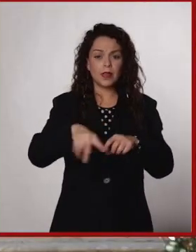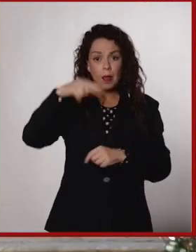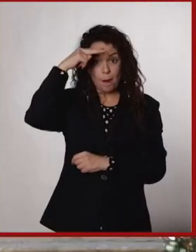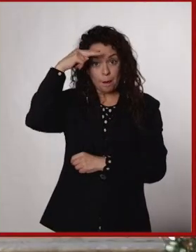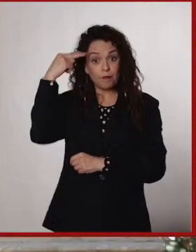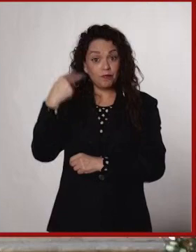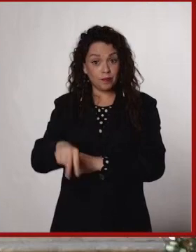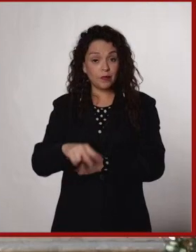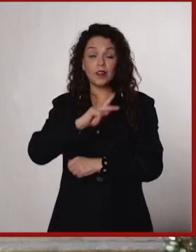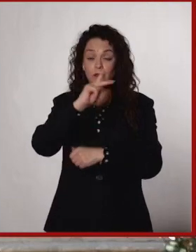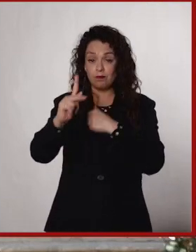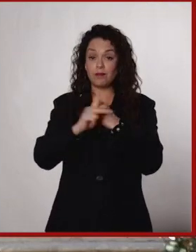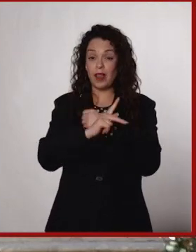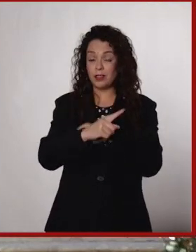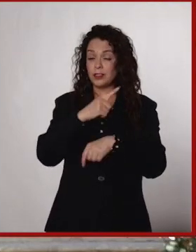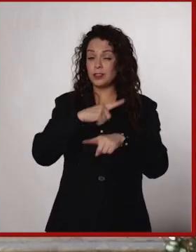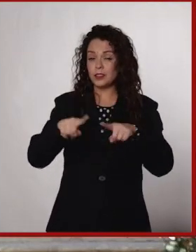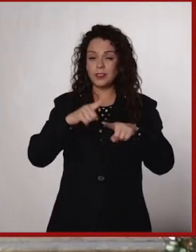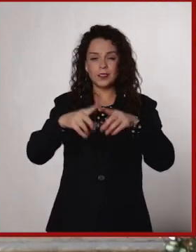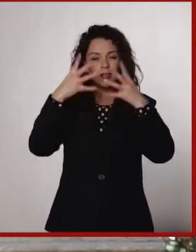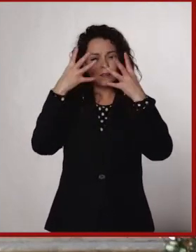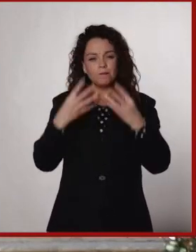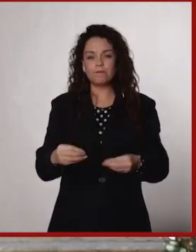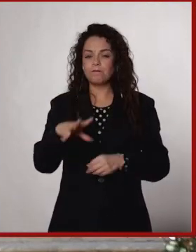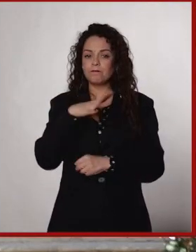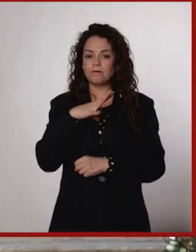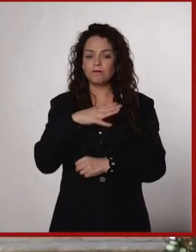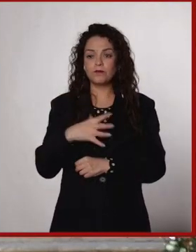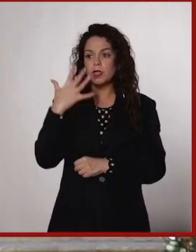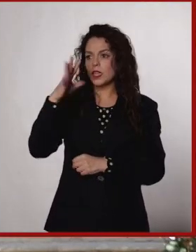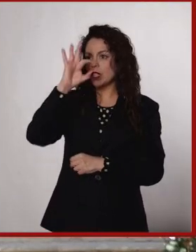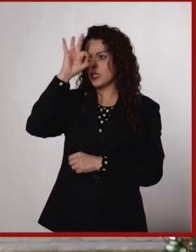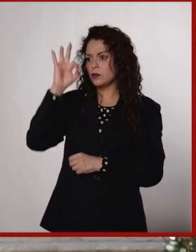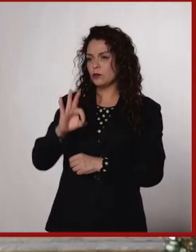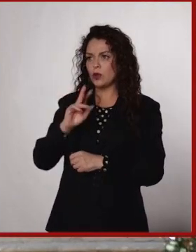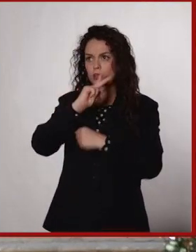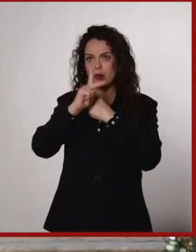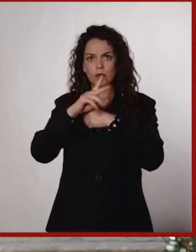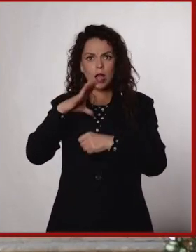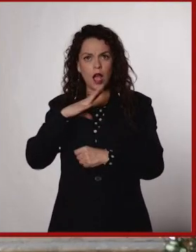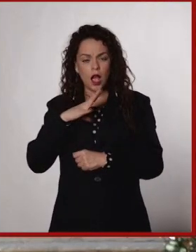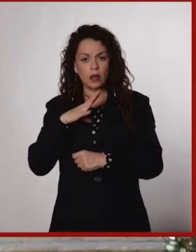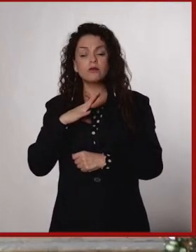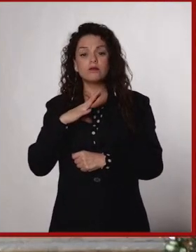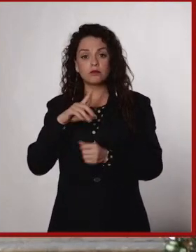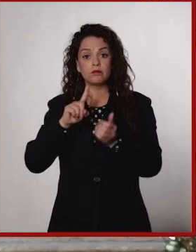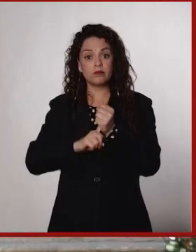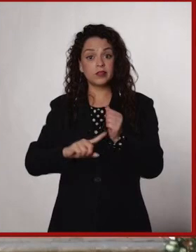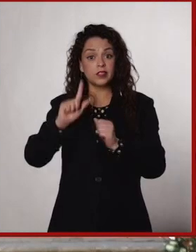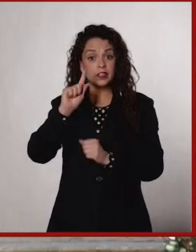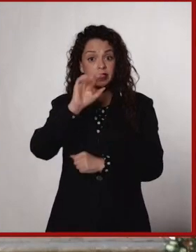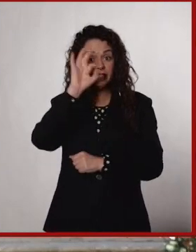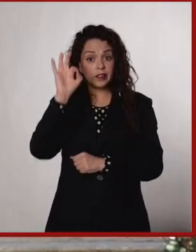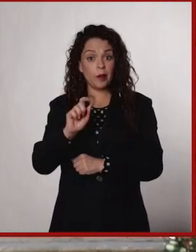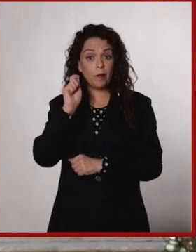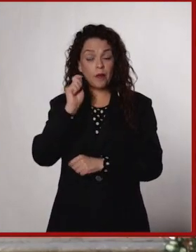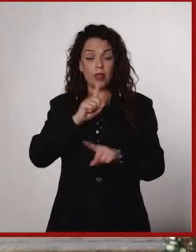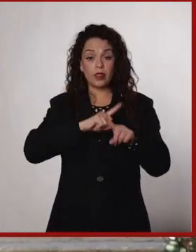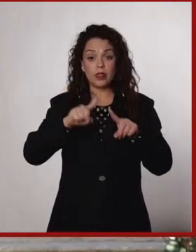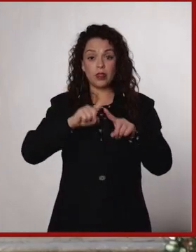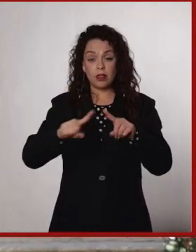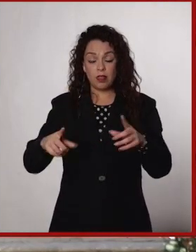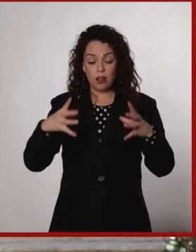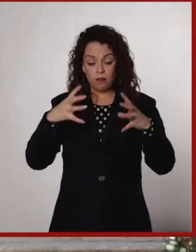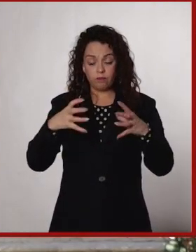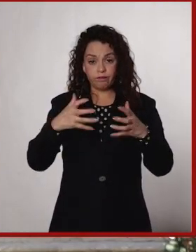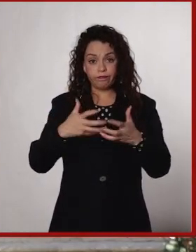México, país megadiverso. Cierto. Solo el 10% de los países que existen en el mundo concentran el 70%